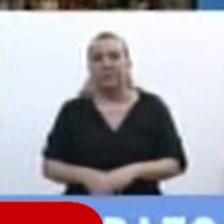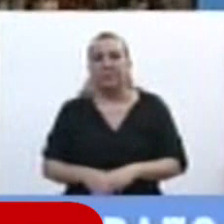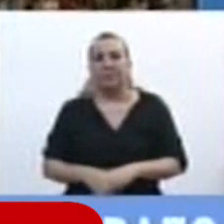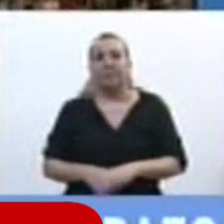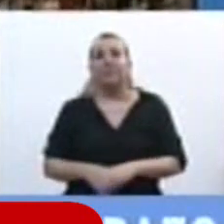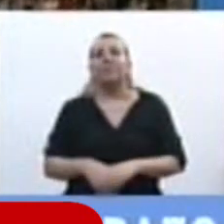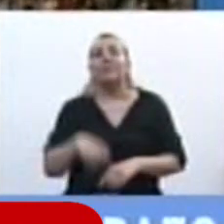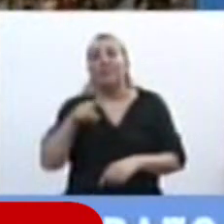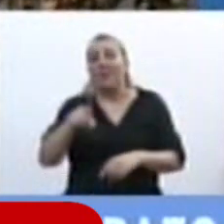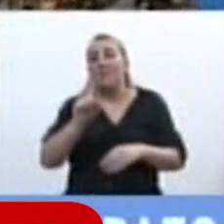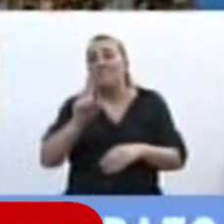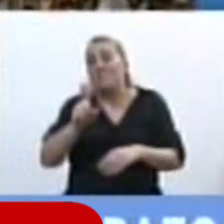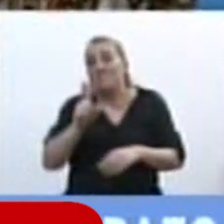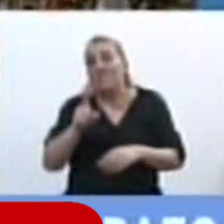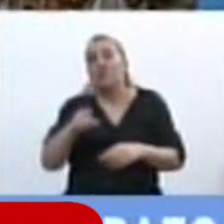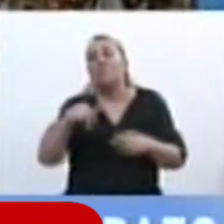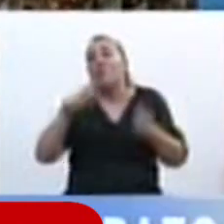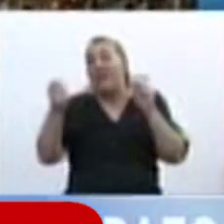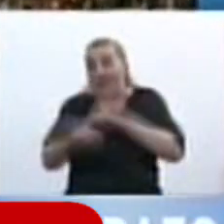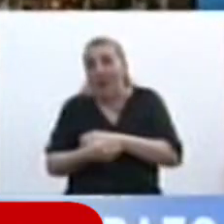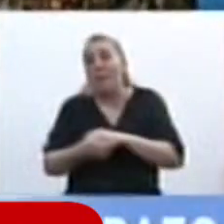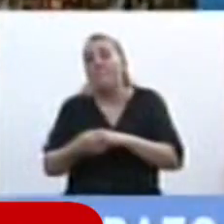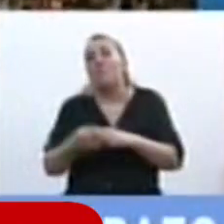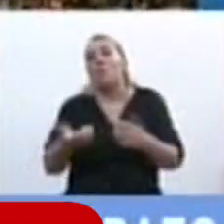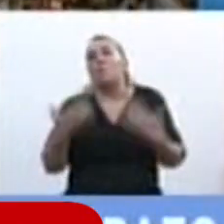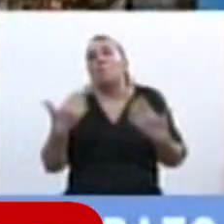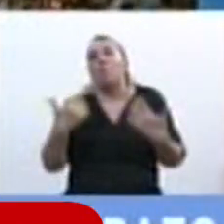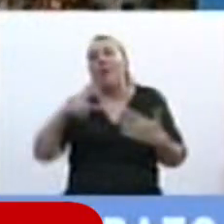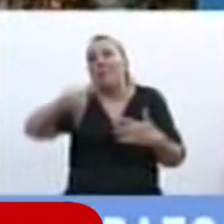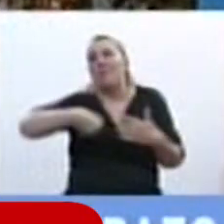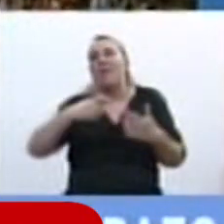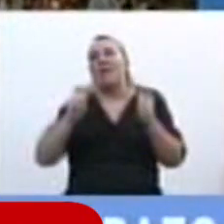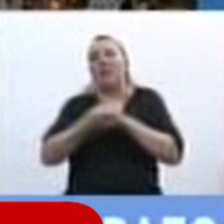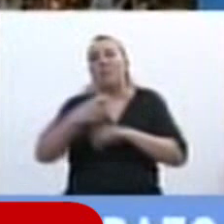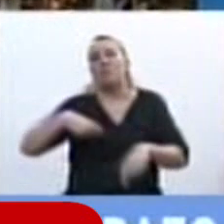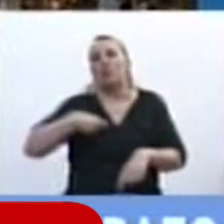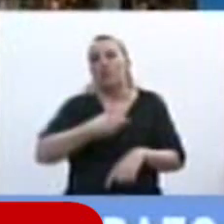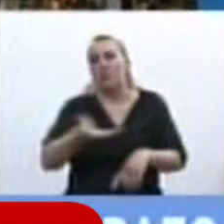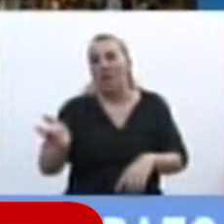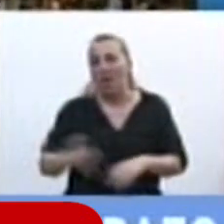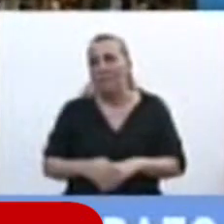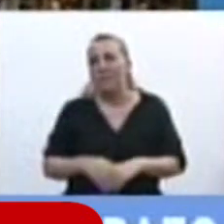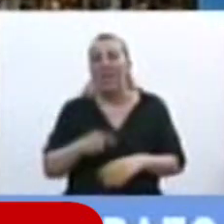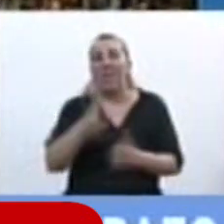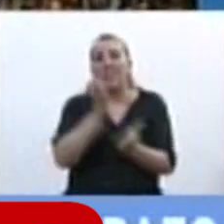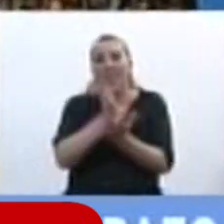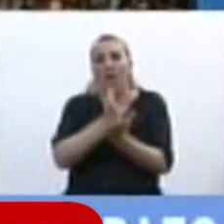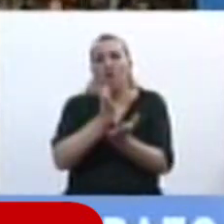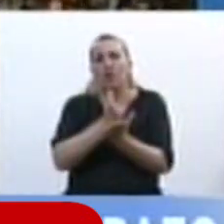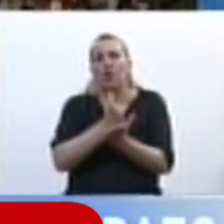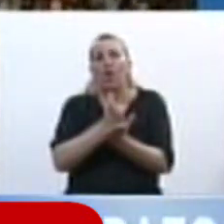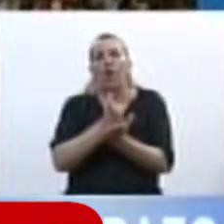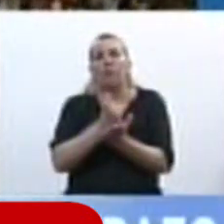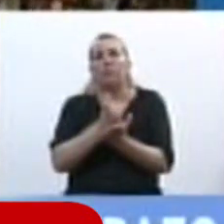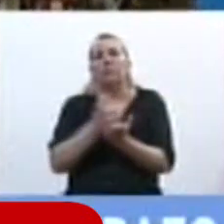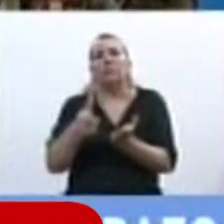Y es a partir de ese antagonismo que puede producirse el cambio social. El derecho no es algo